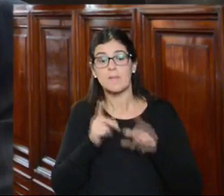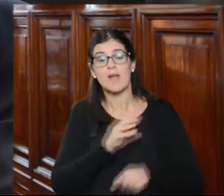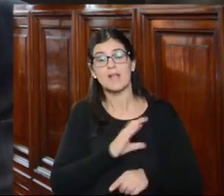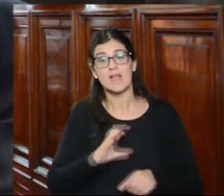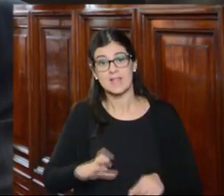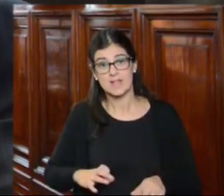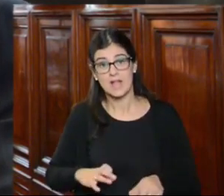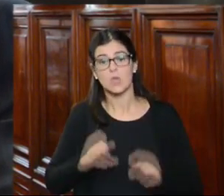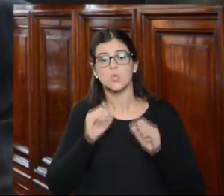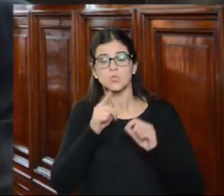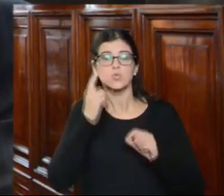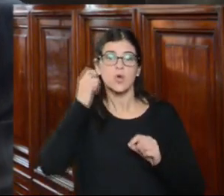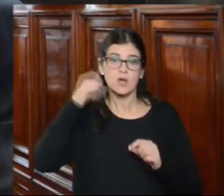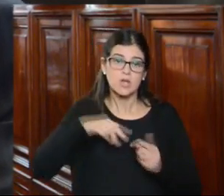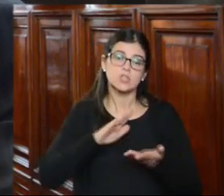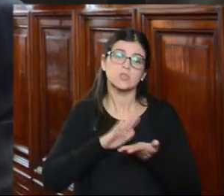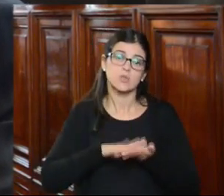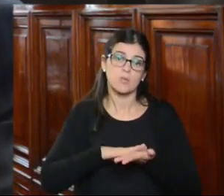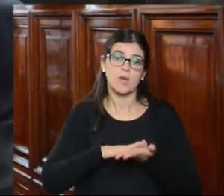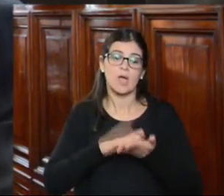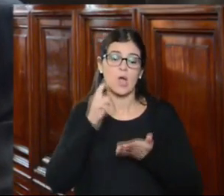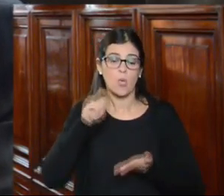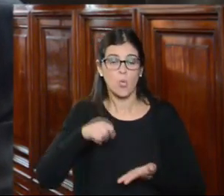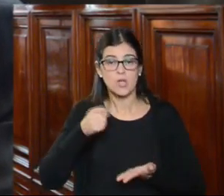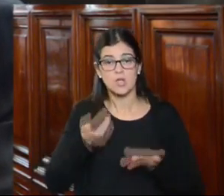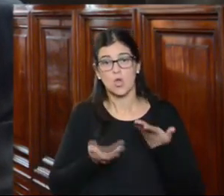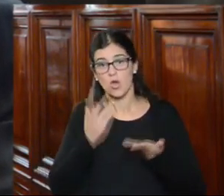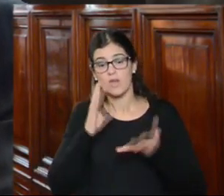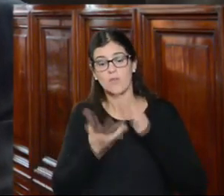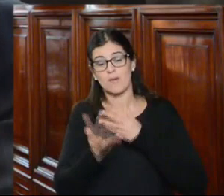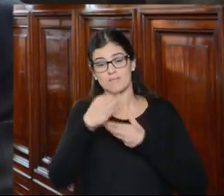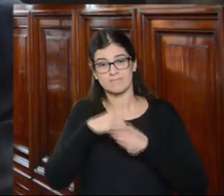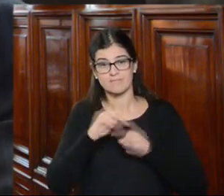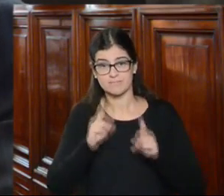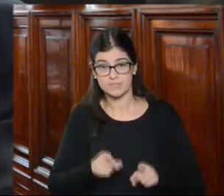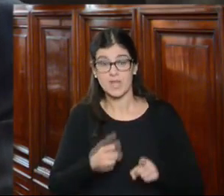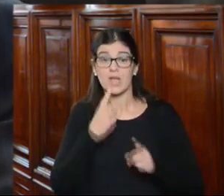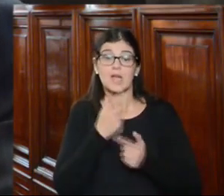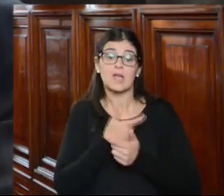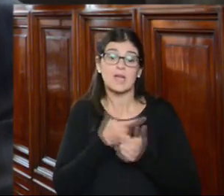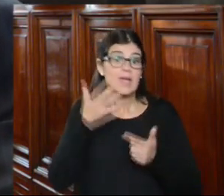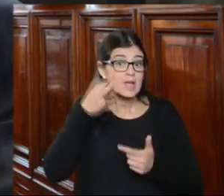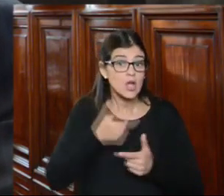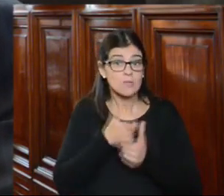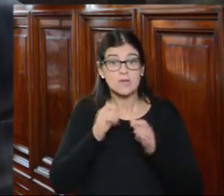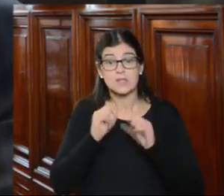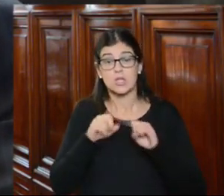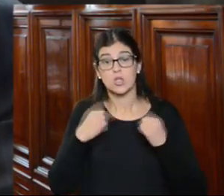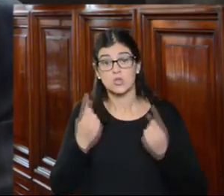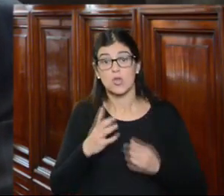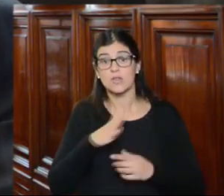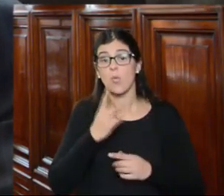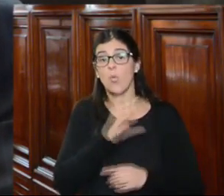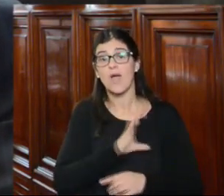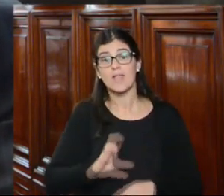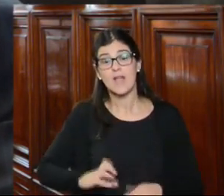efectivamente su reflexión sobre el marco jurídico competencial respectivo creo afortunadamente no solo porque estamos en un